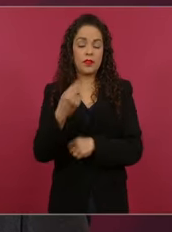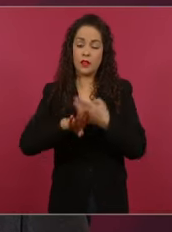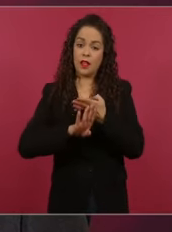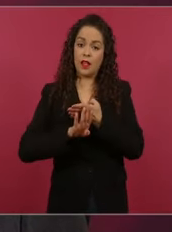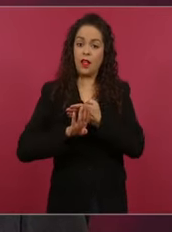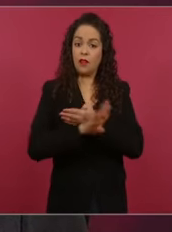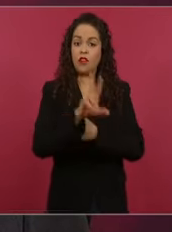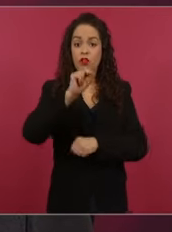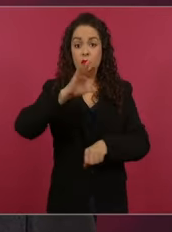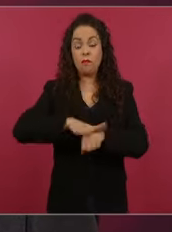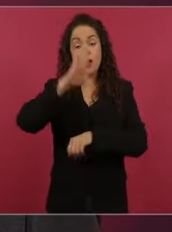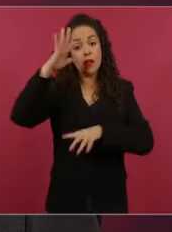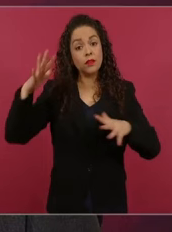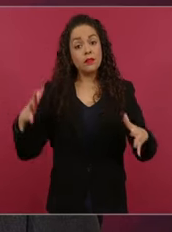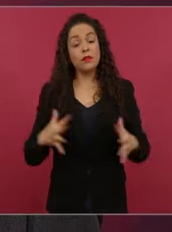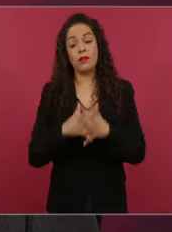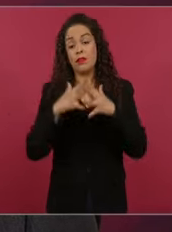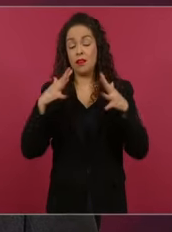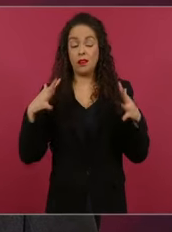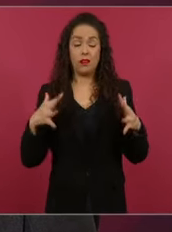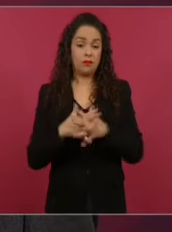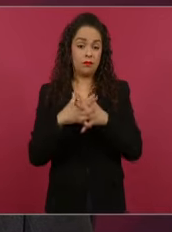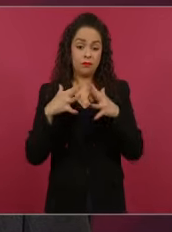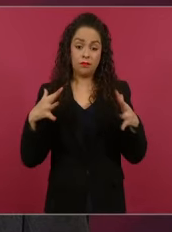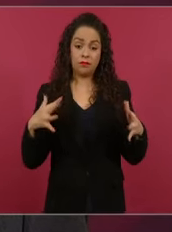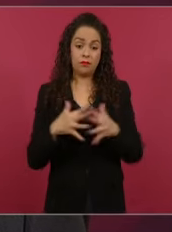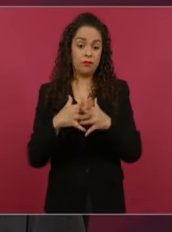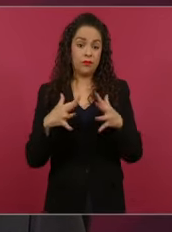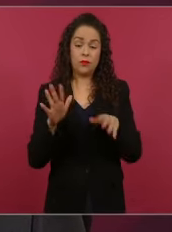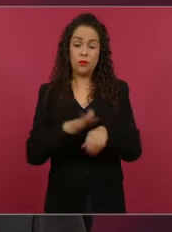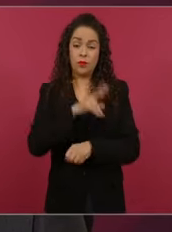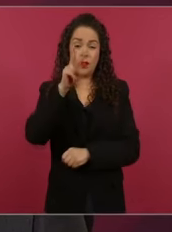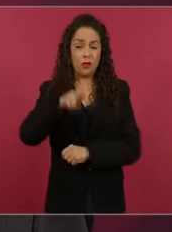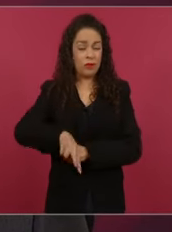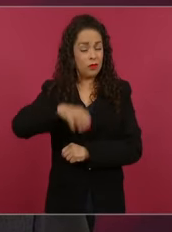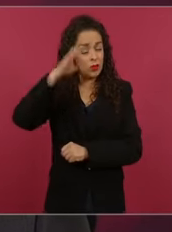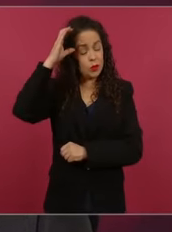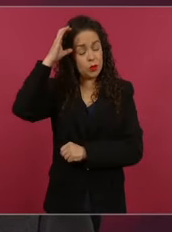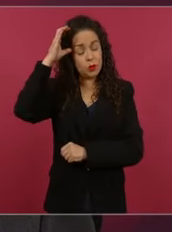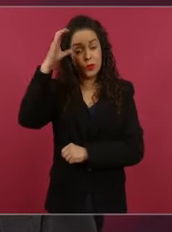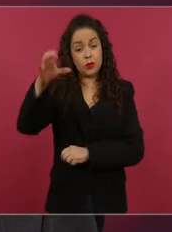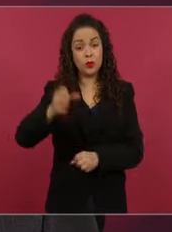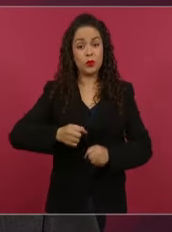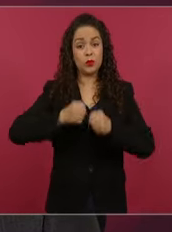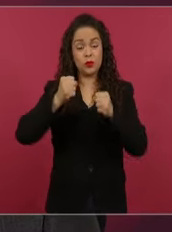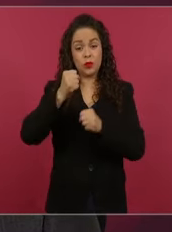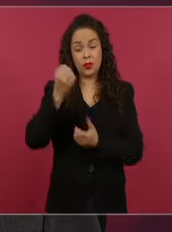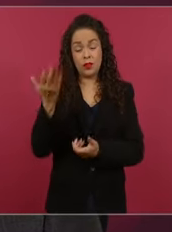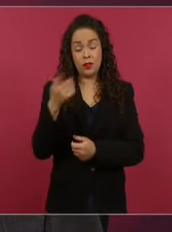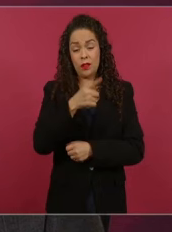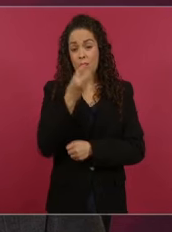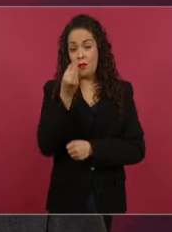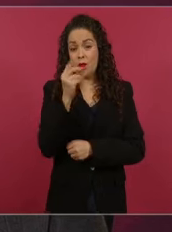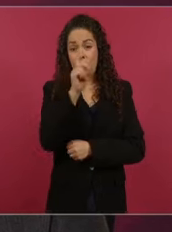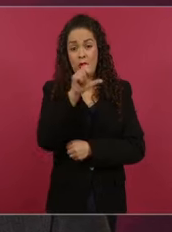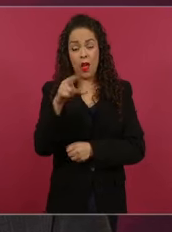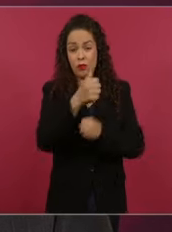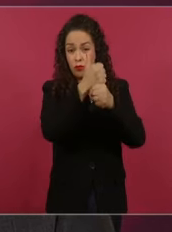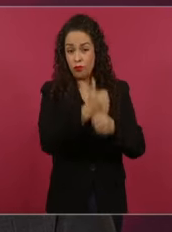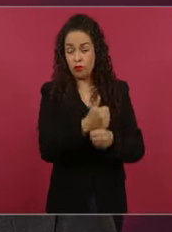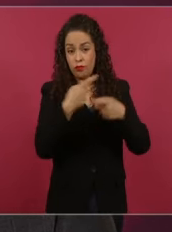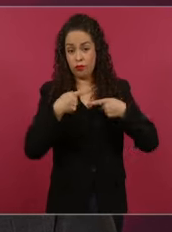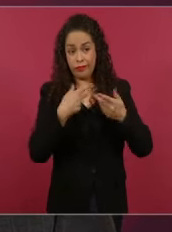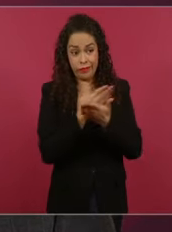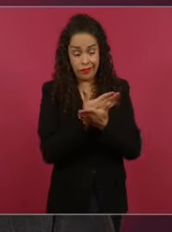con todo el daño que ocasiona. Esa es nuestra